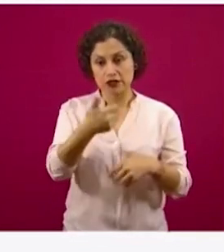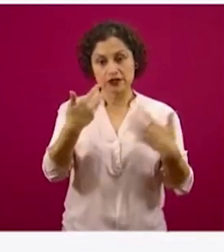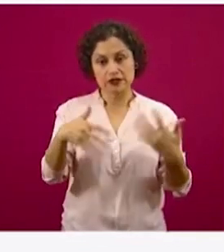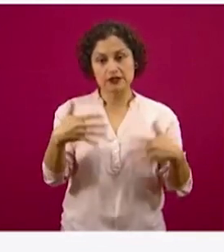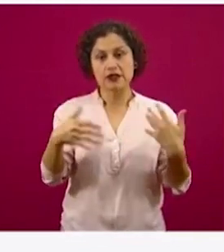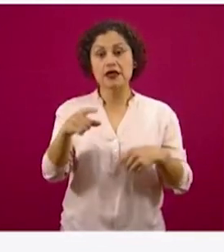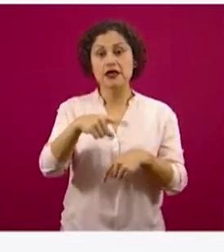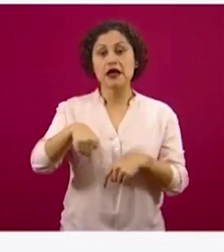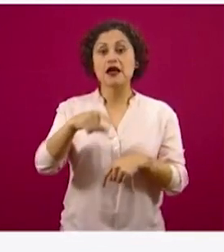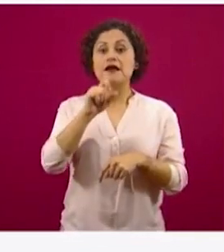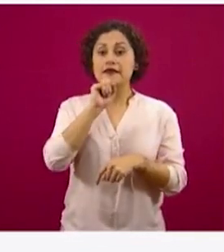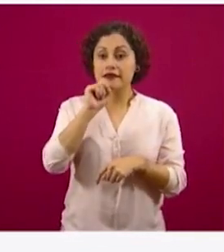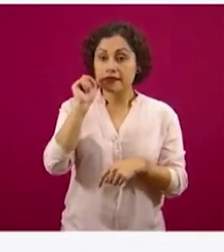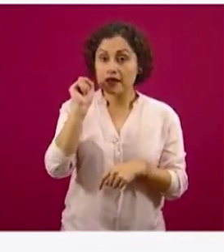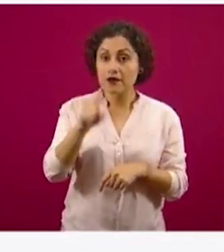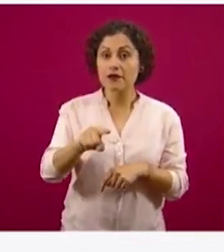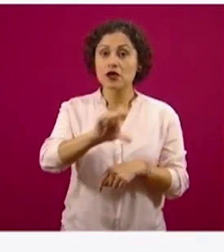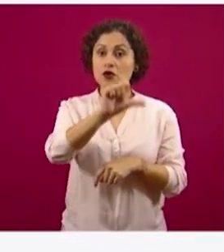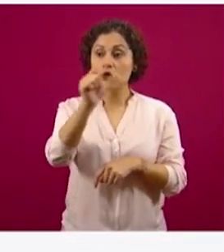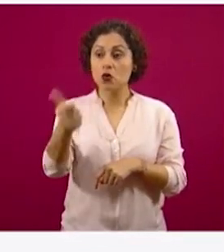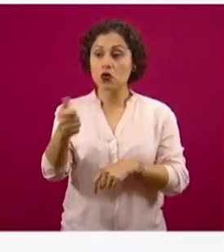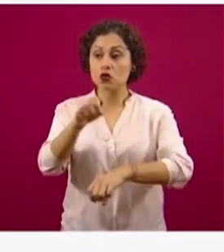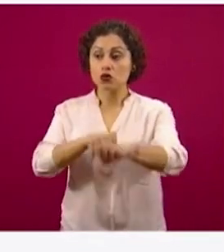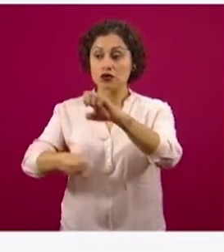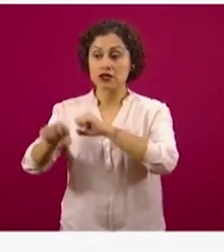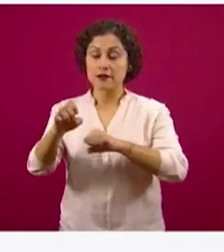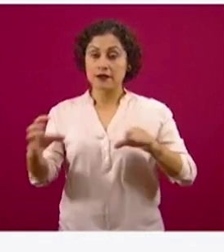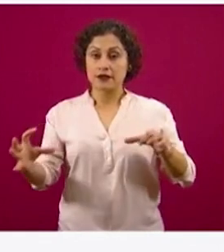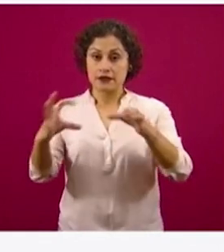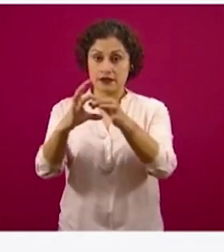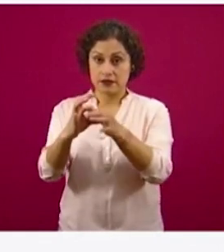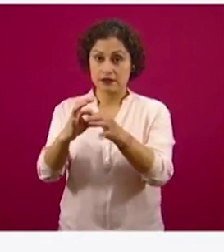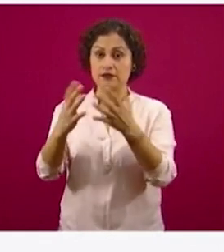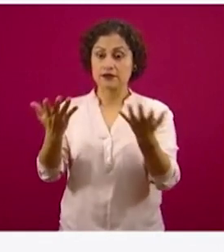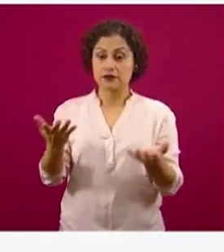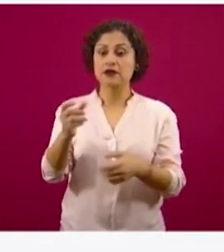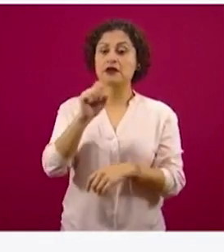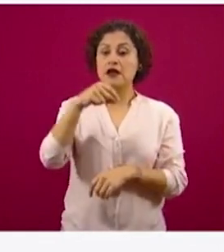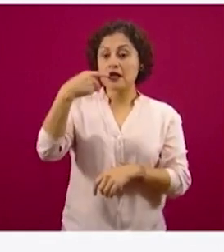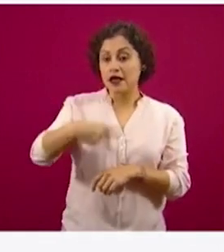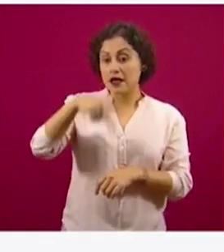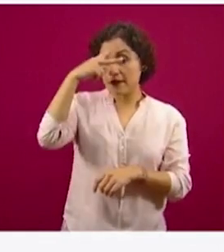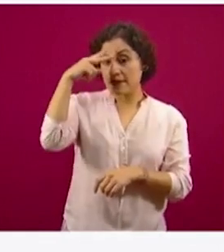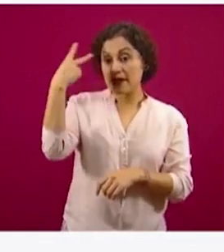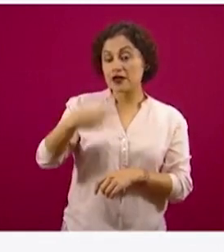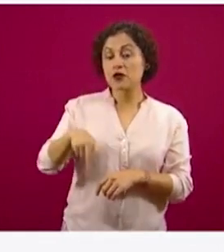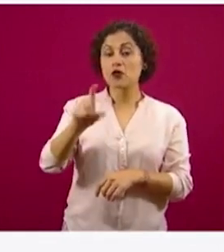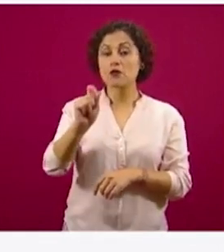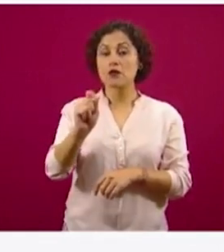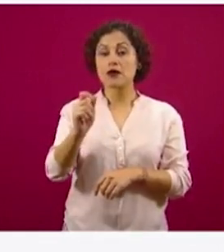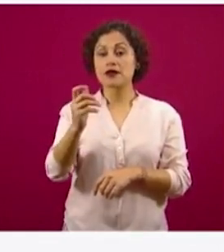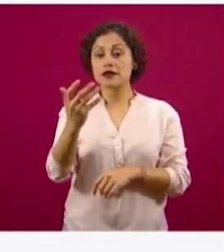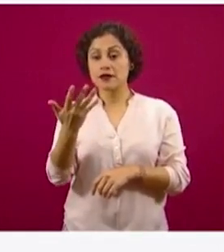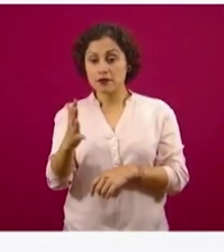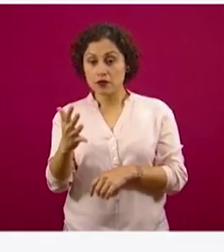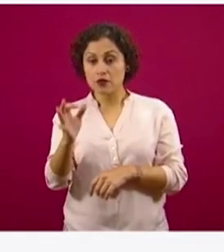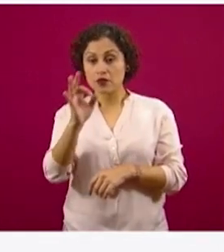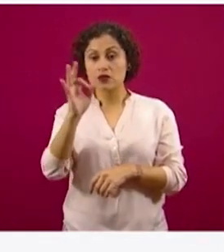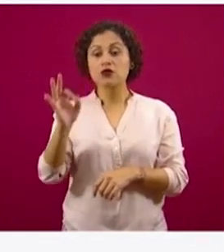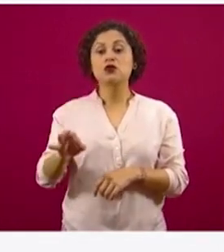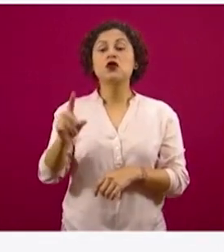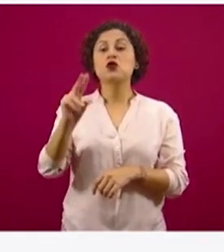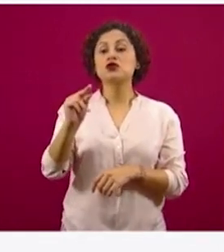cadenas productivas asociadas. En México el 80 por ciento de estas empresas son de entre uno y 10